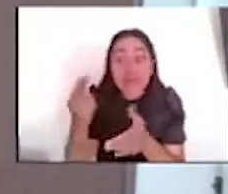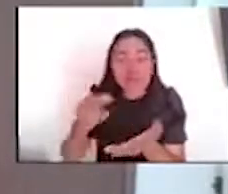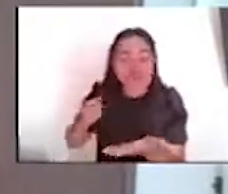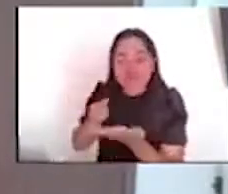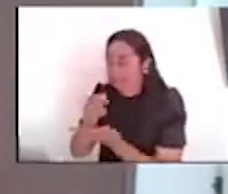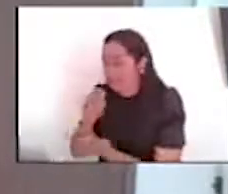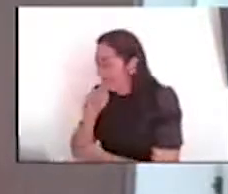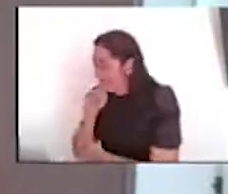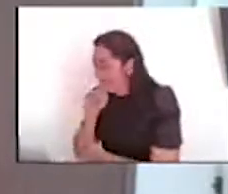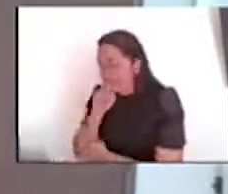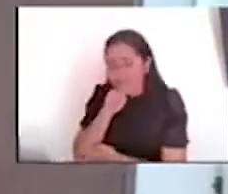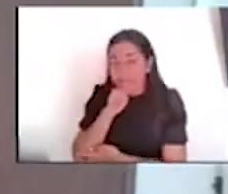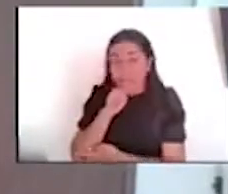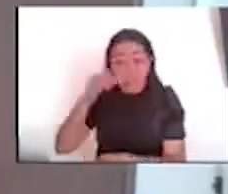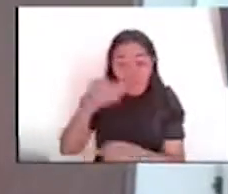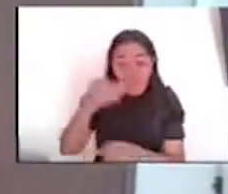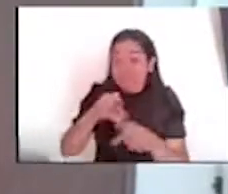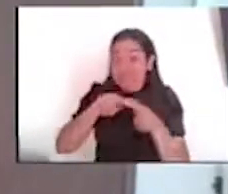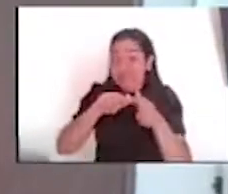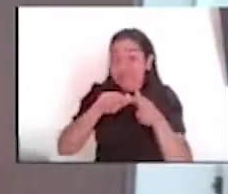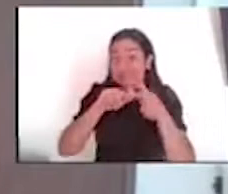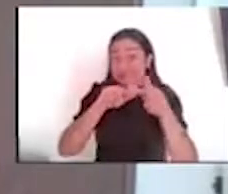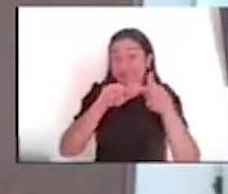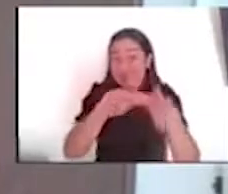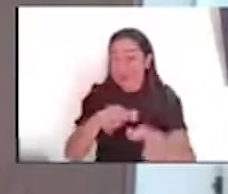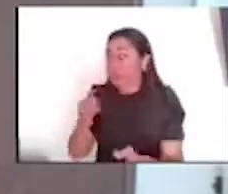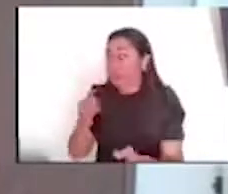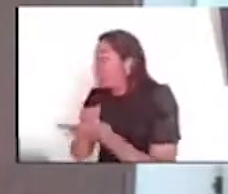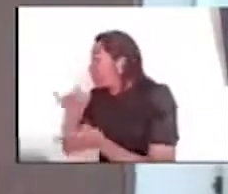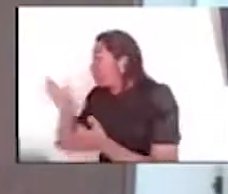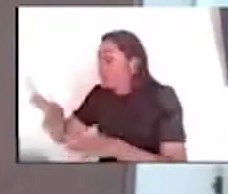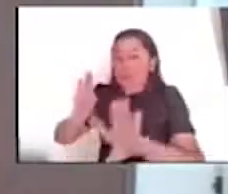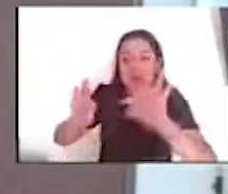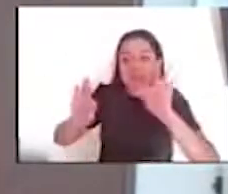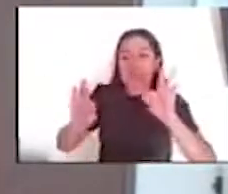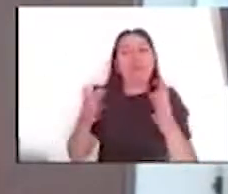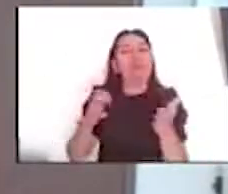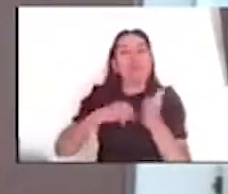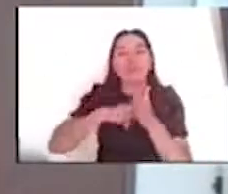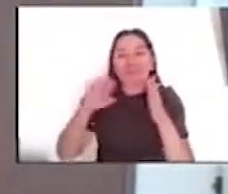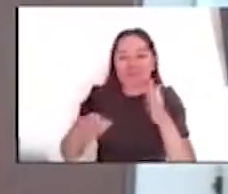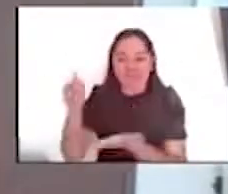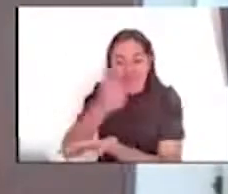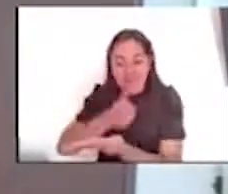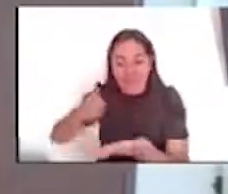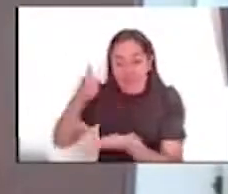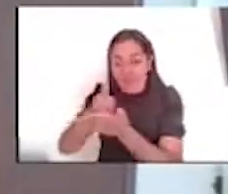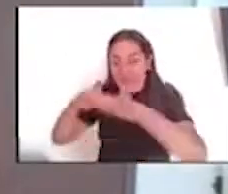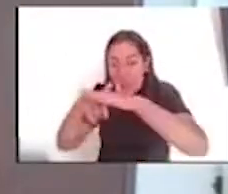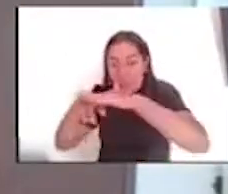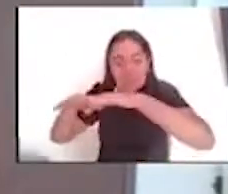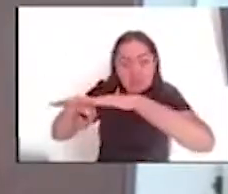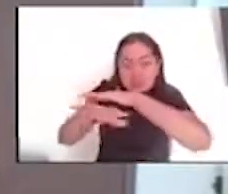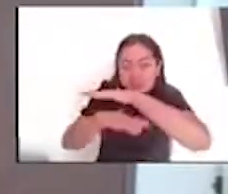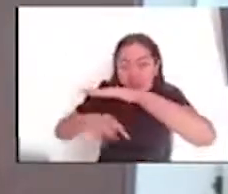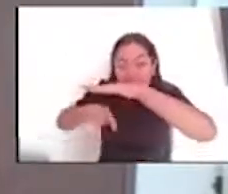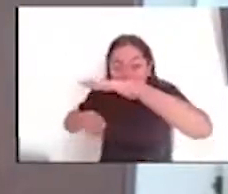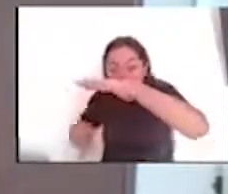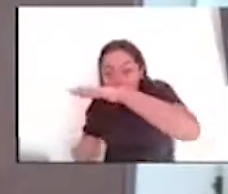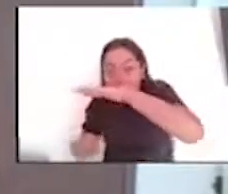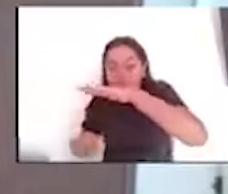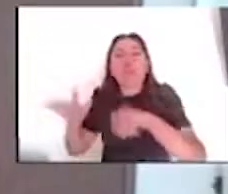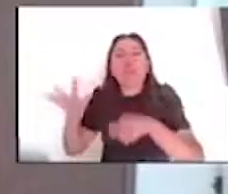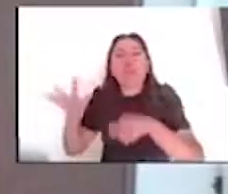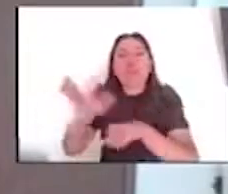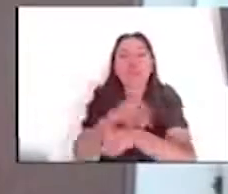en todo este tiempo, ¿no? Porque bien dices, una ciudad bajo la ciudad, y yo diría todavía que casi son tres ciudades, porque tenemos la